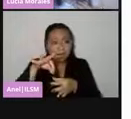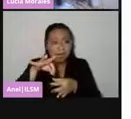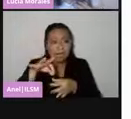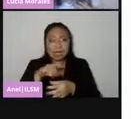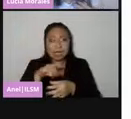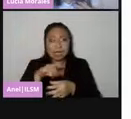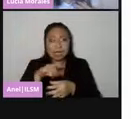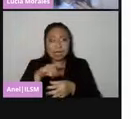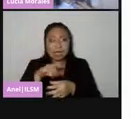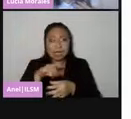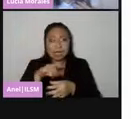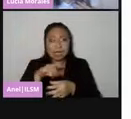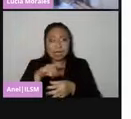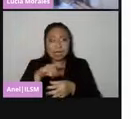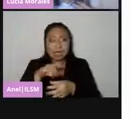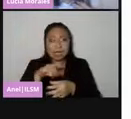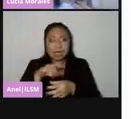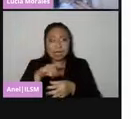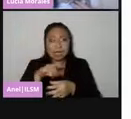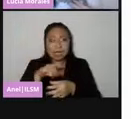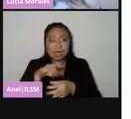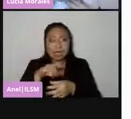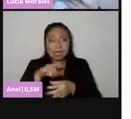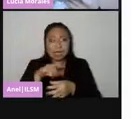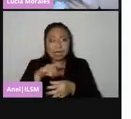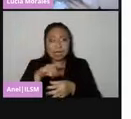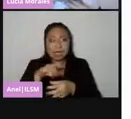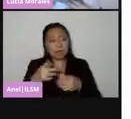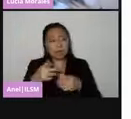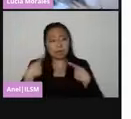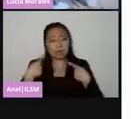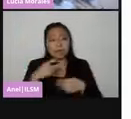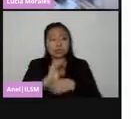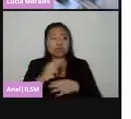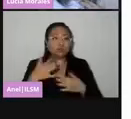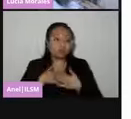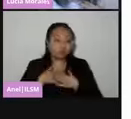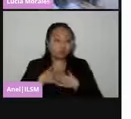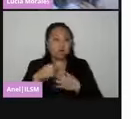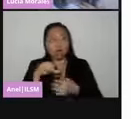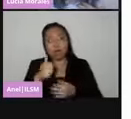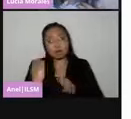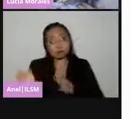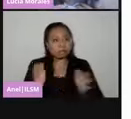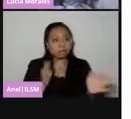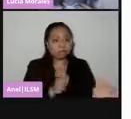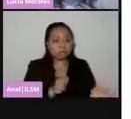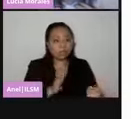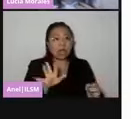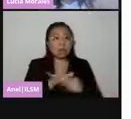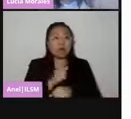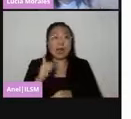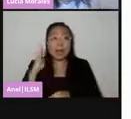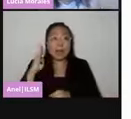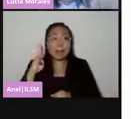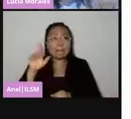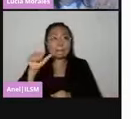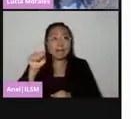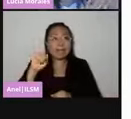750 electoras y electores en esa sección, en la contigua. ¿Qué quiere decir? La básica se instala cuando el número de